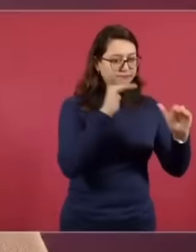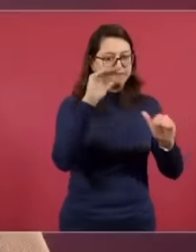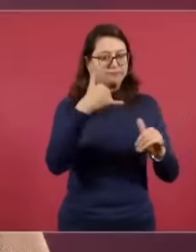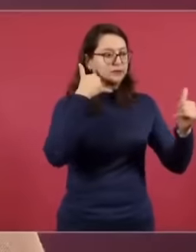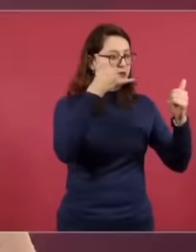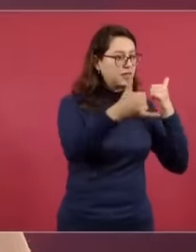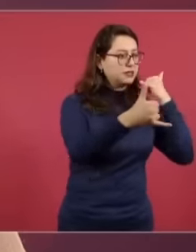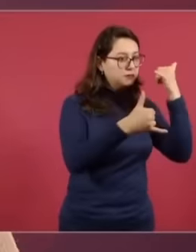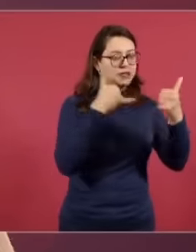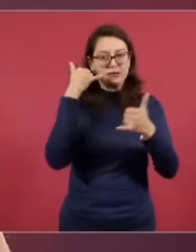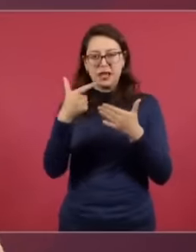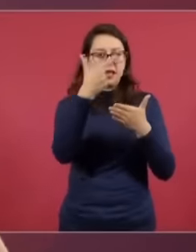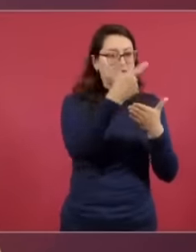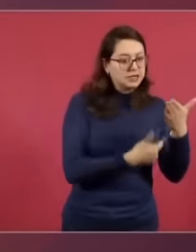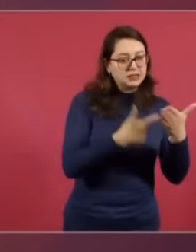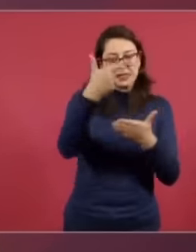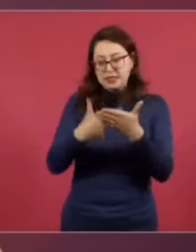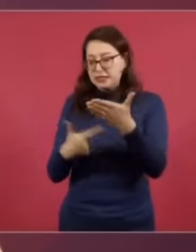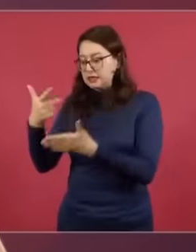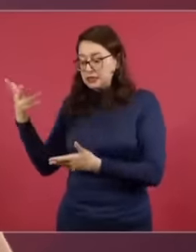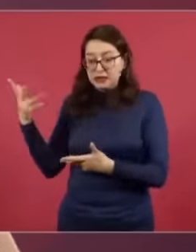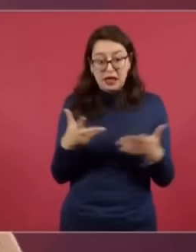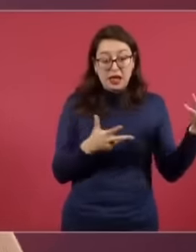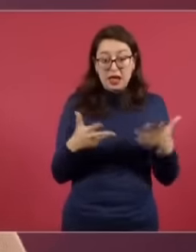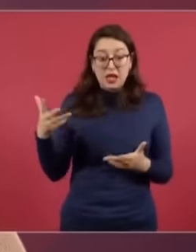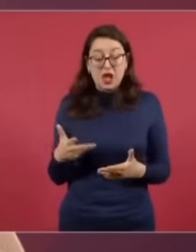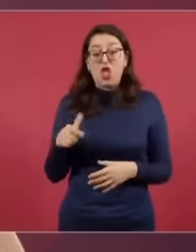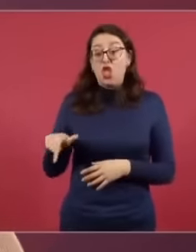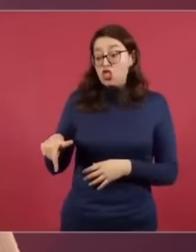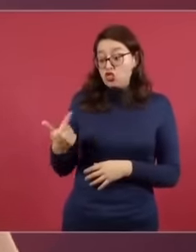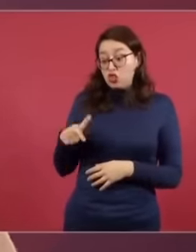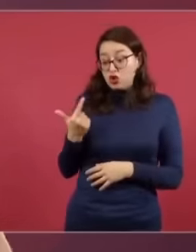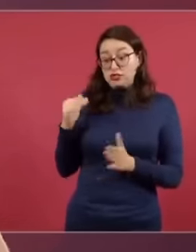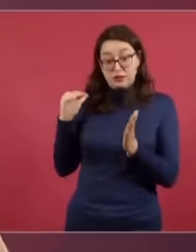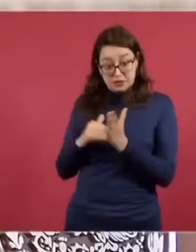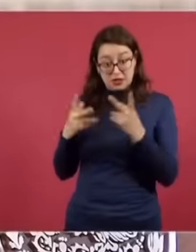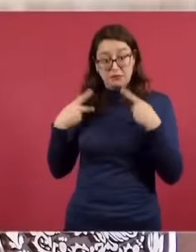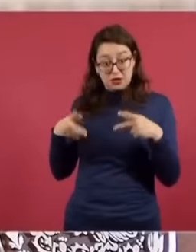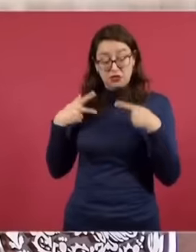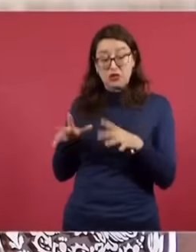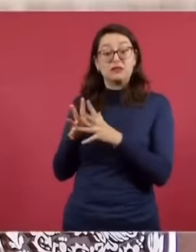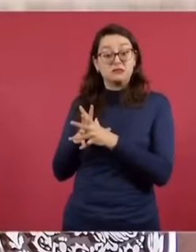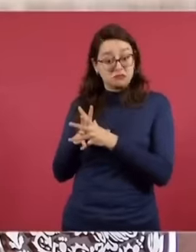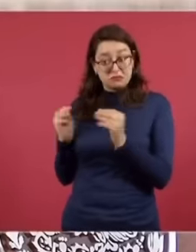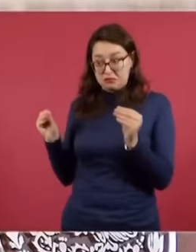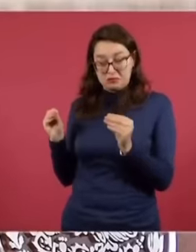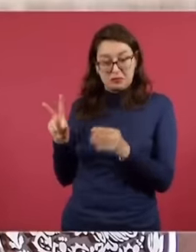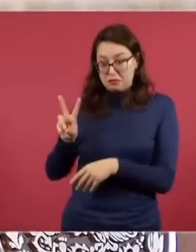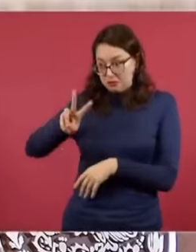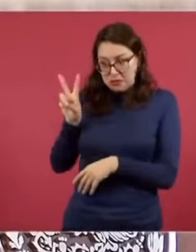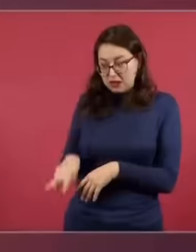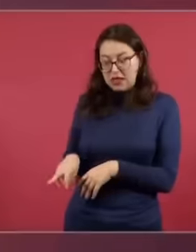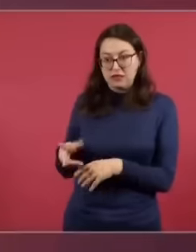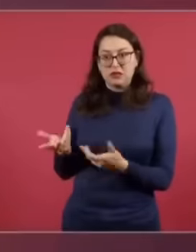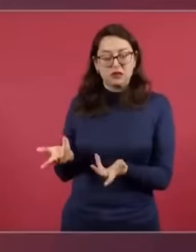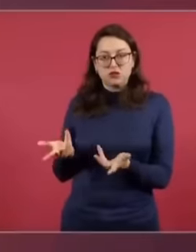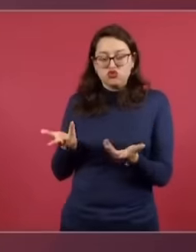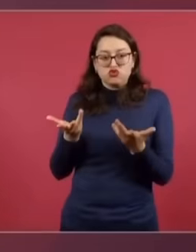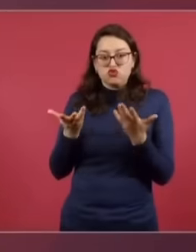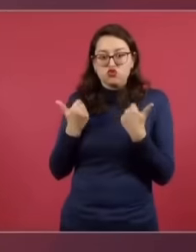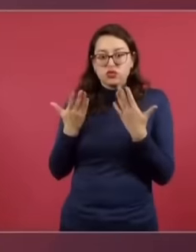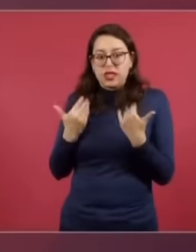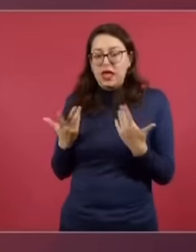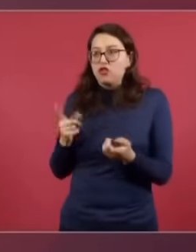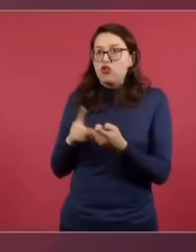pudimos confirmar que lamentablemente hay 12 mil que siguen estando en condición de desaparecidos y se requiere efectivamente